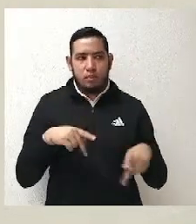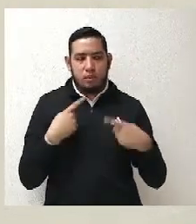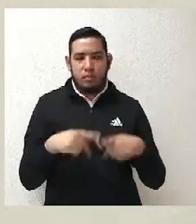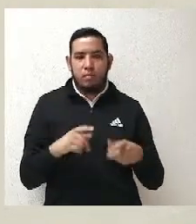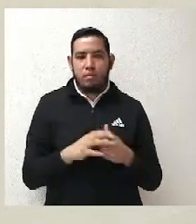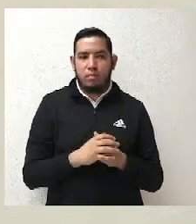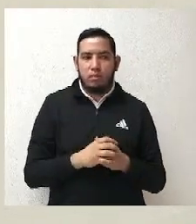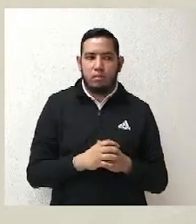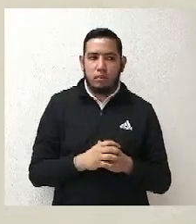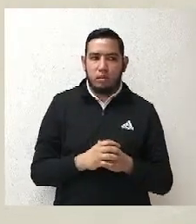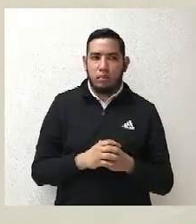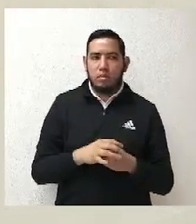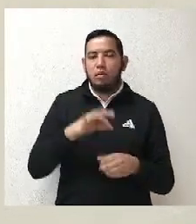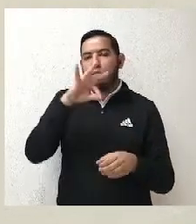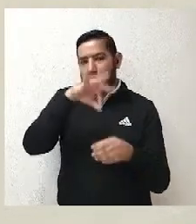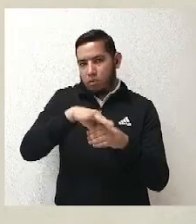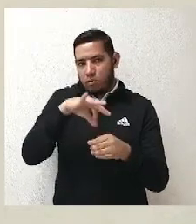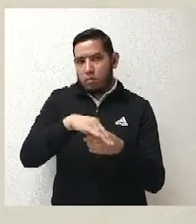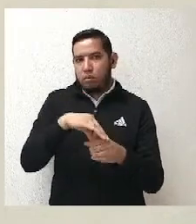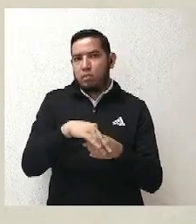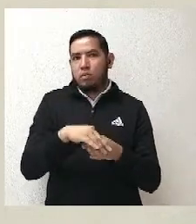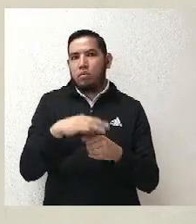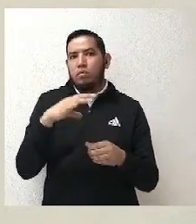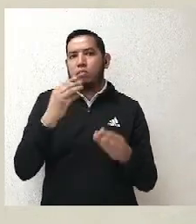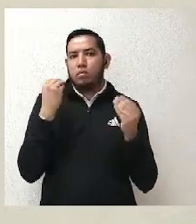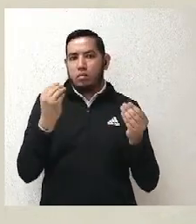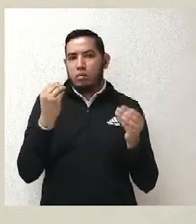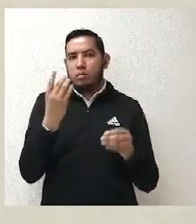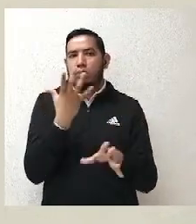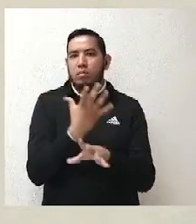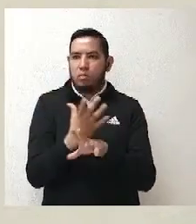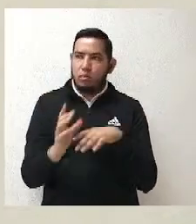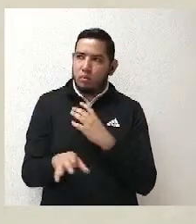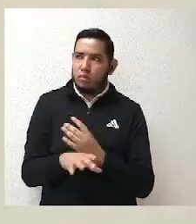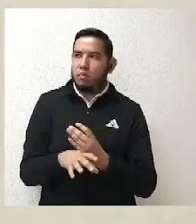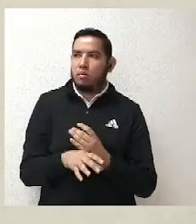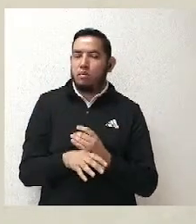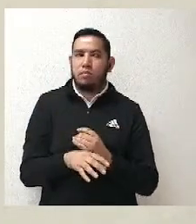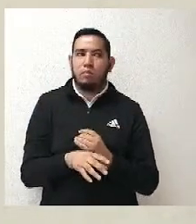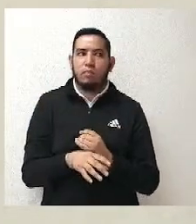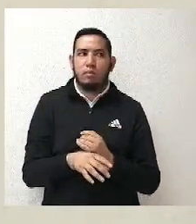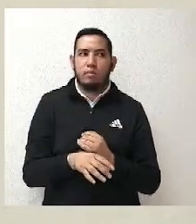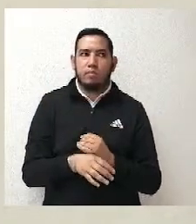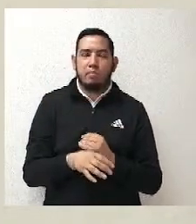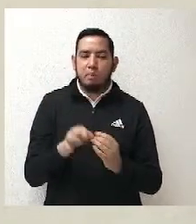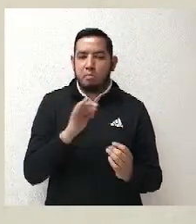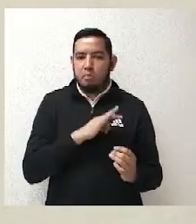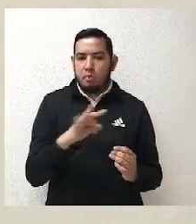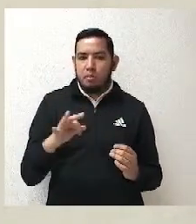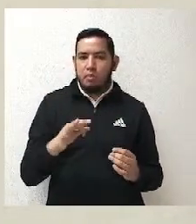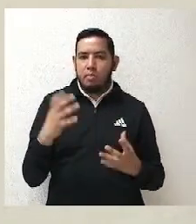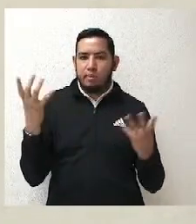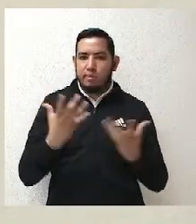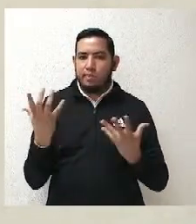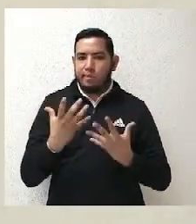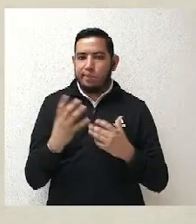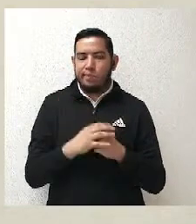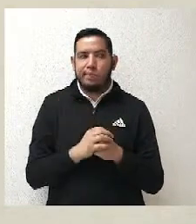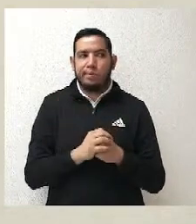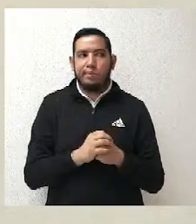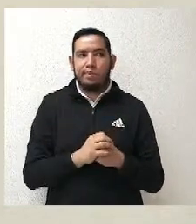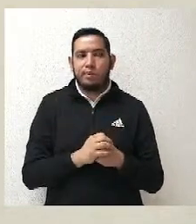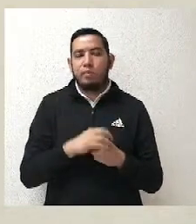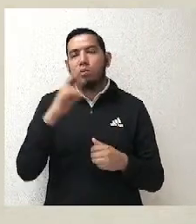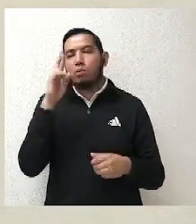importantes, porque muchas veces hay cosas que las demandas no se entienden y te lo aclaran. O hay